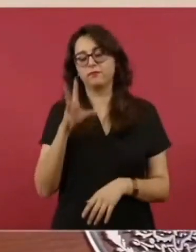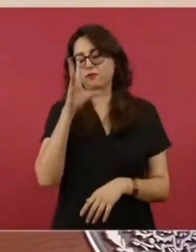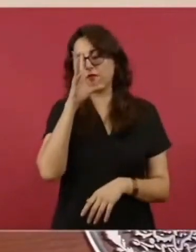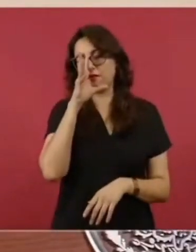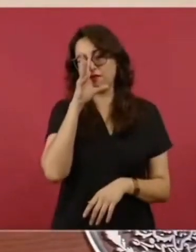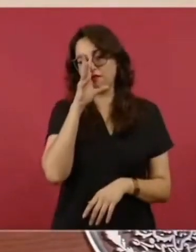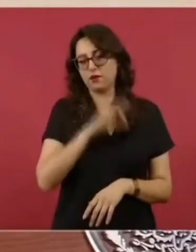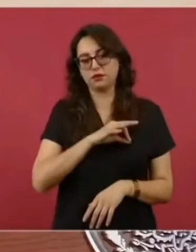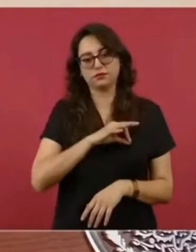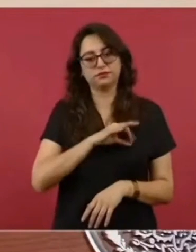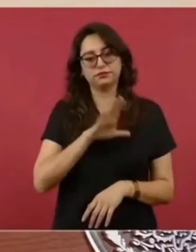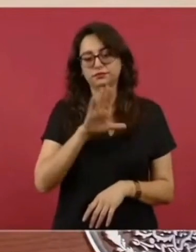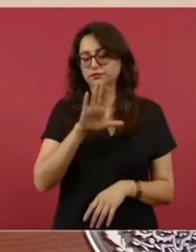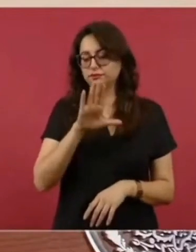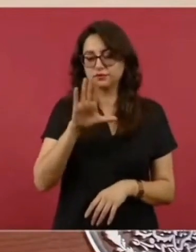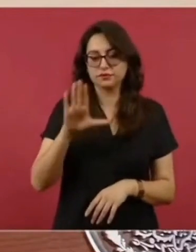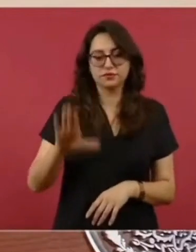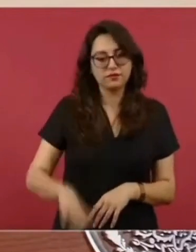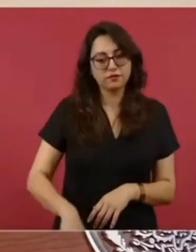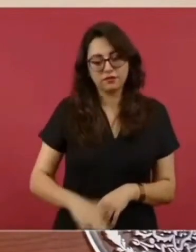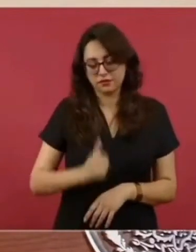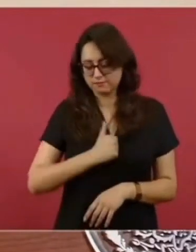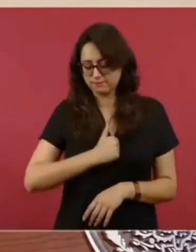lamentable, una tragedia.